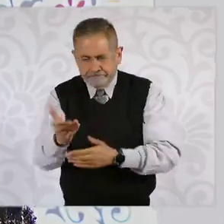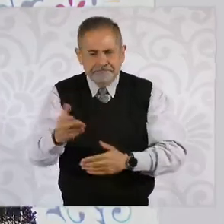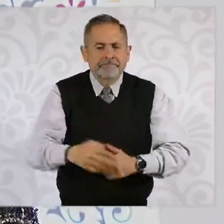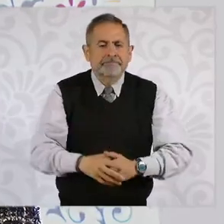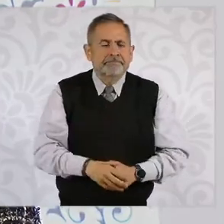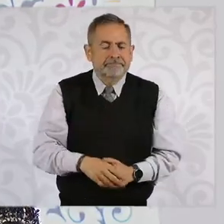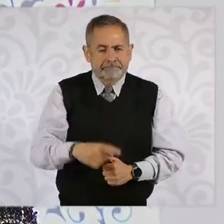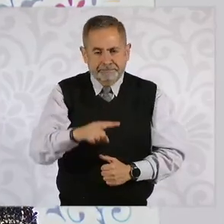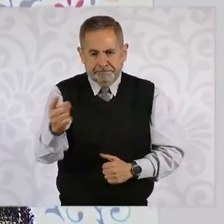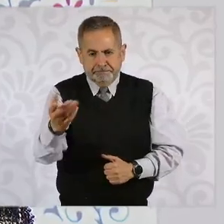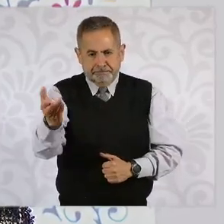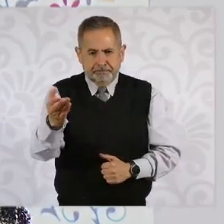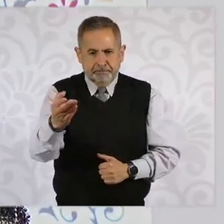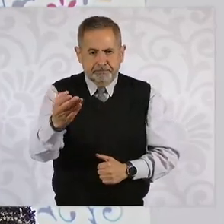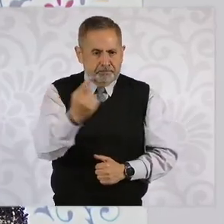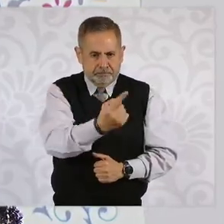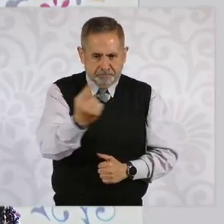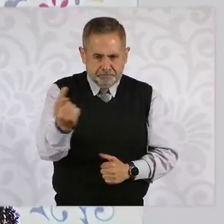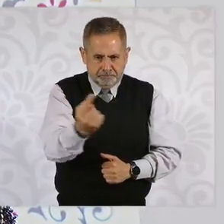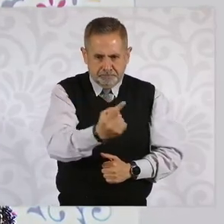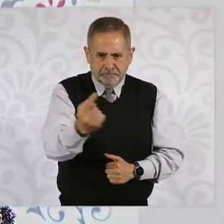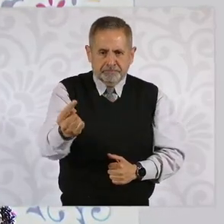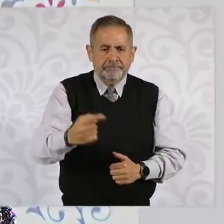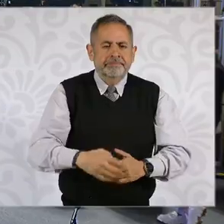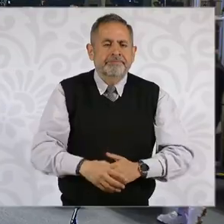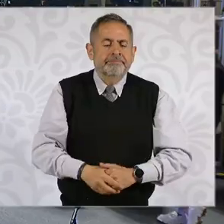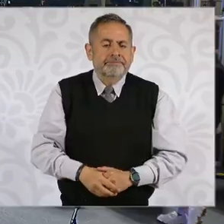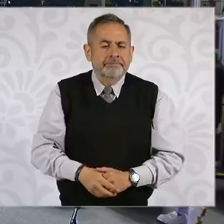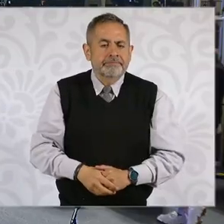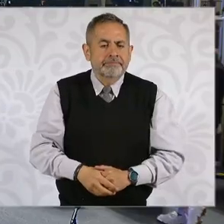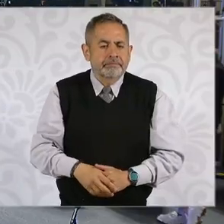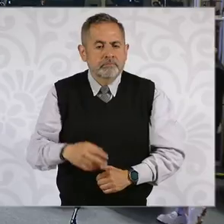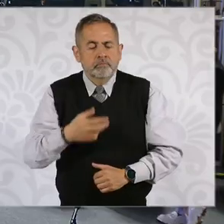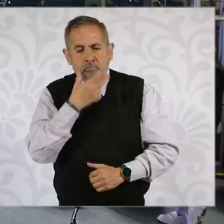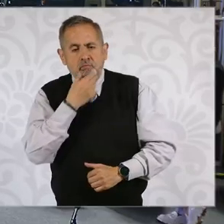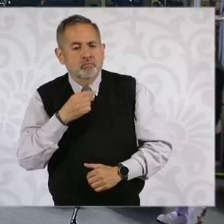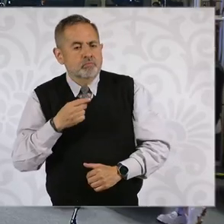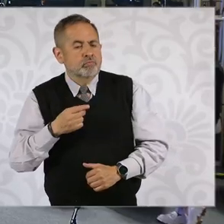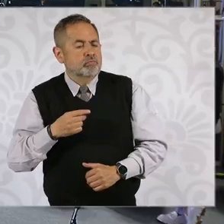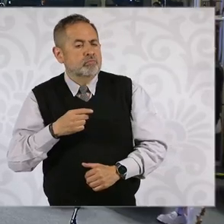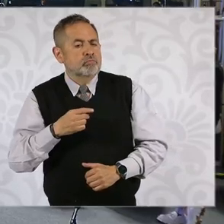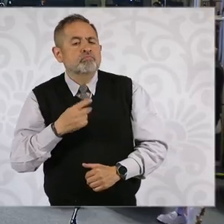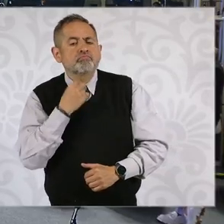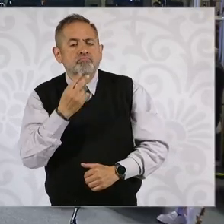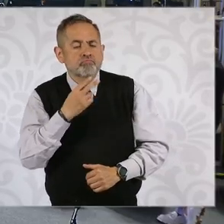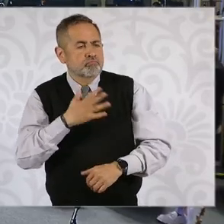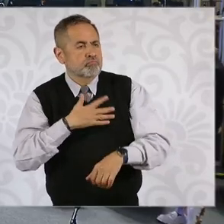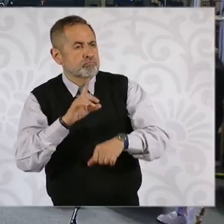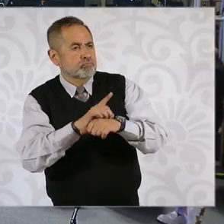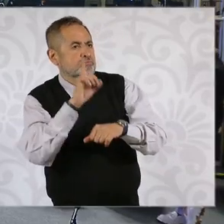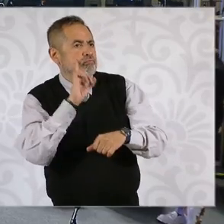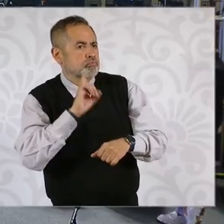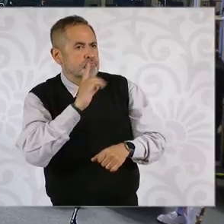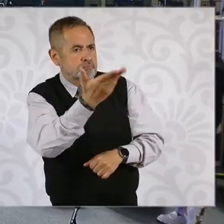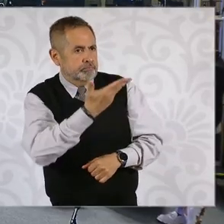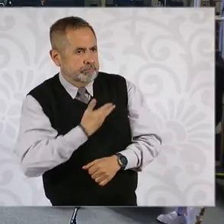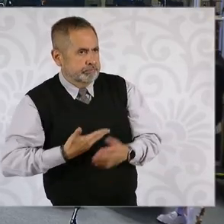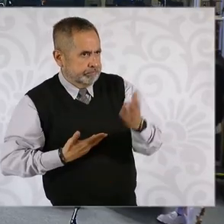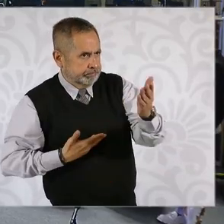Acá, vamos uno por uno. Muy buenos días, presidenta. Abundar un poquito sobre el tema del